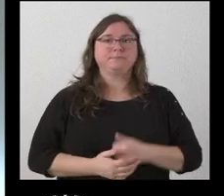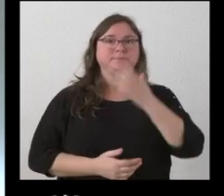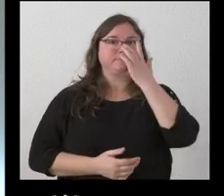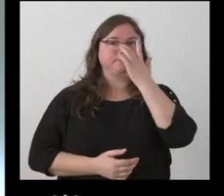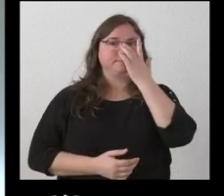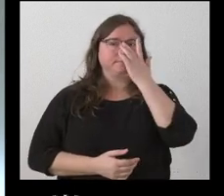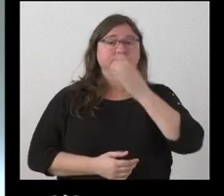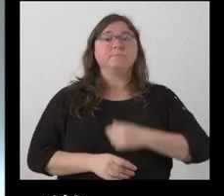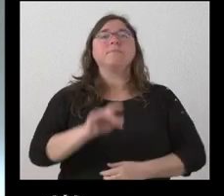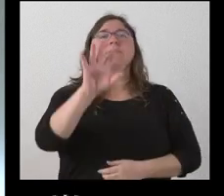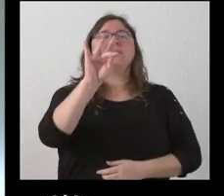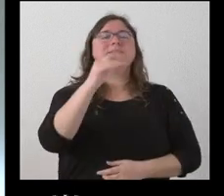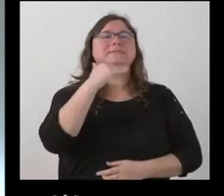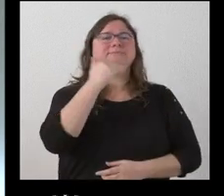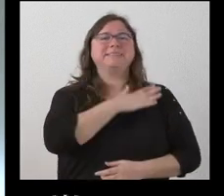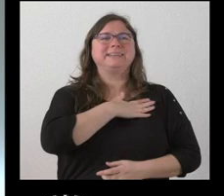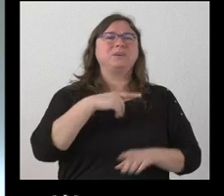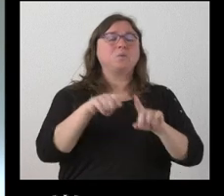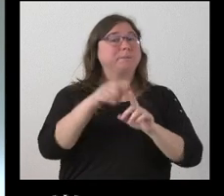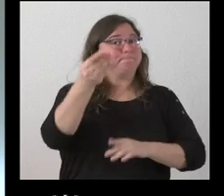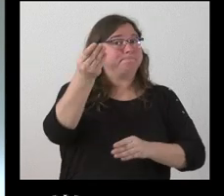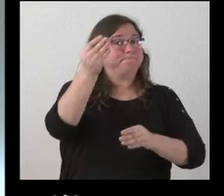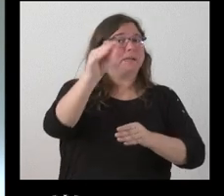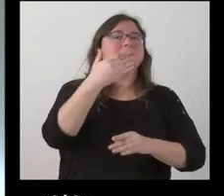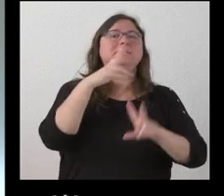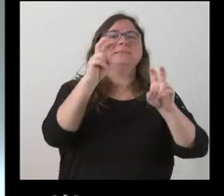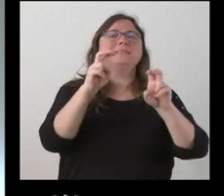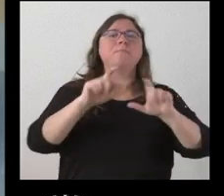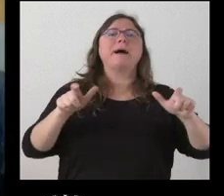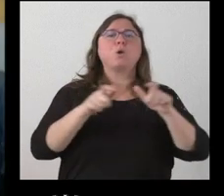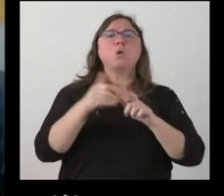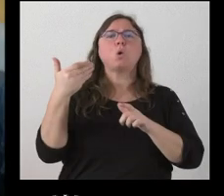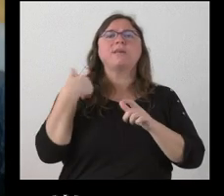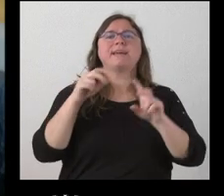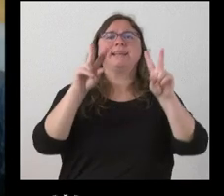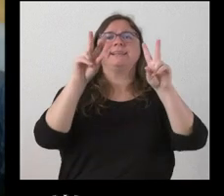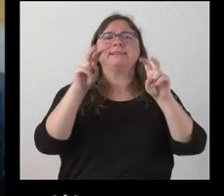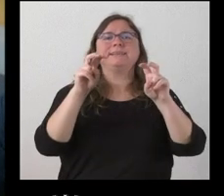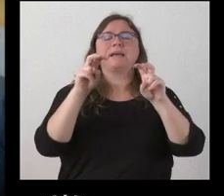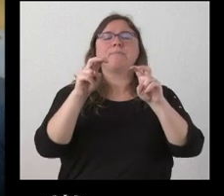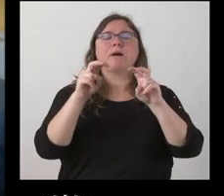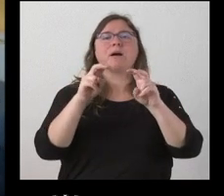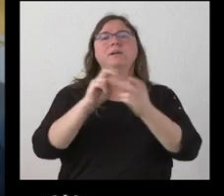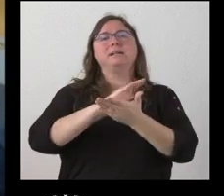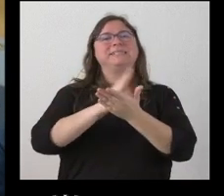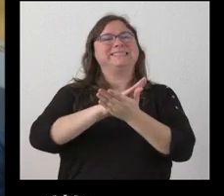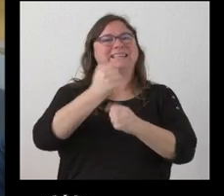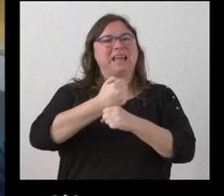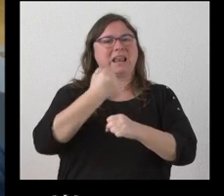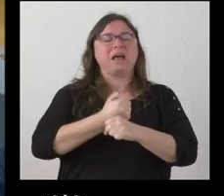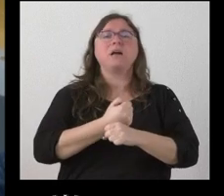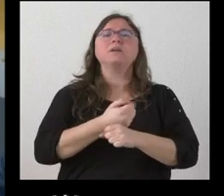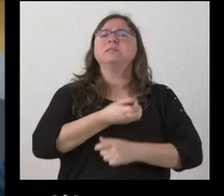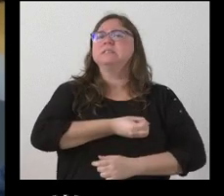Sí y por hacer un pequeño matiz con respecto a la reunión de ayer en torno al en torno al SERLA los sindicatos